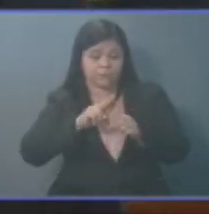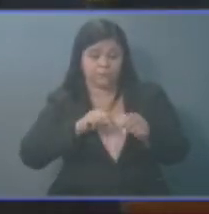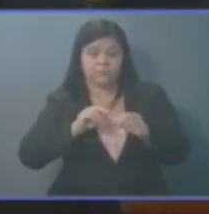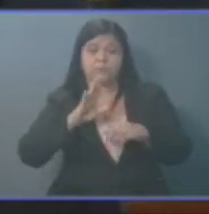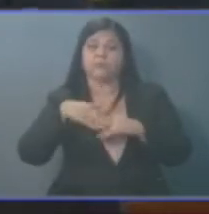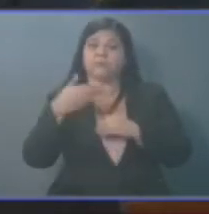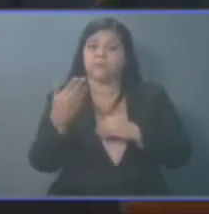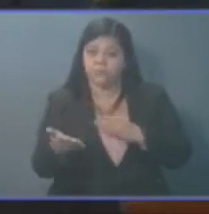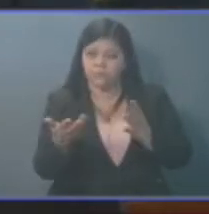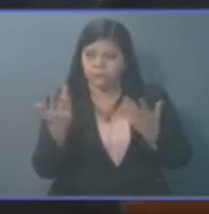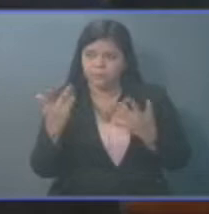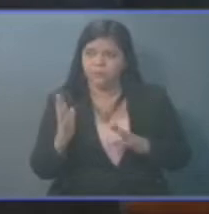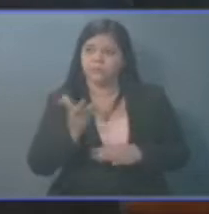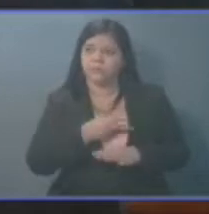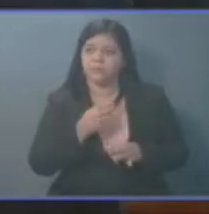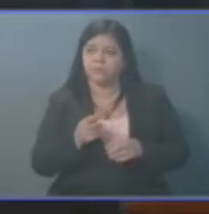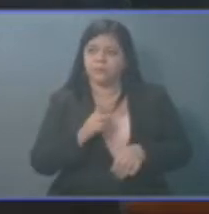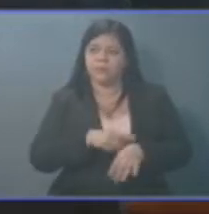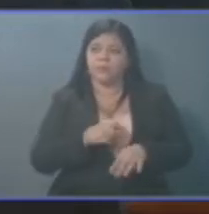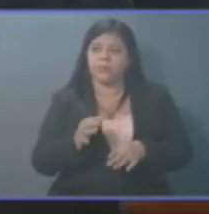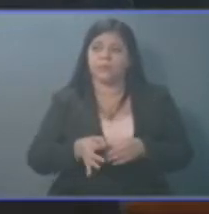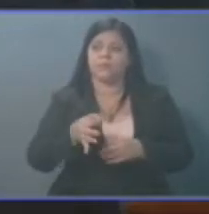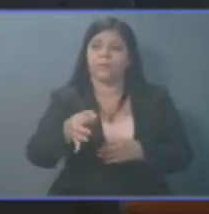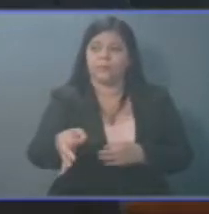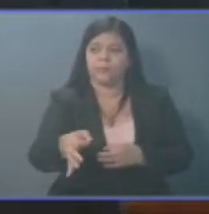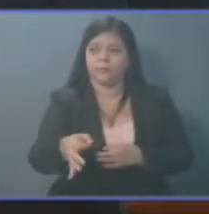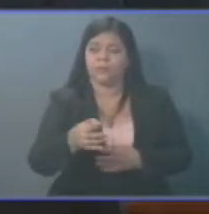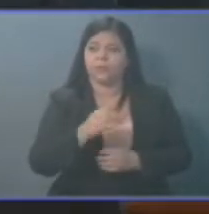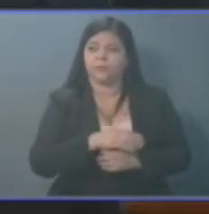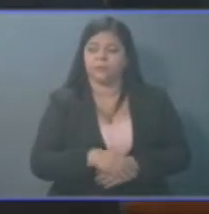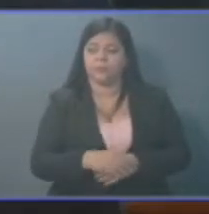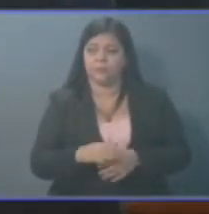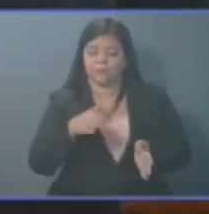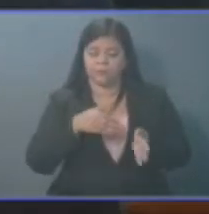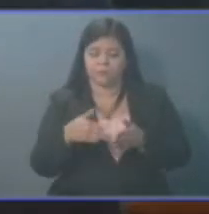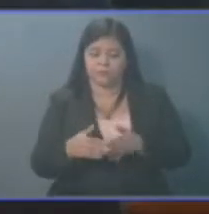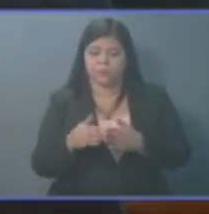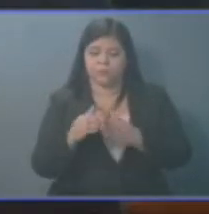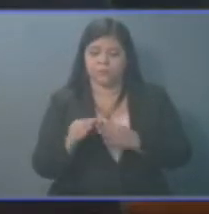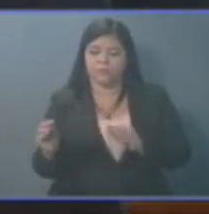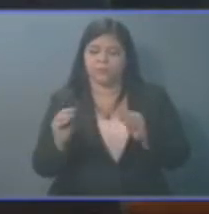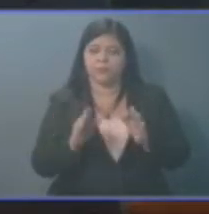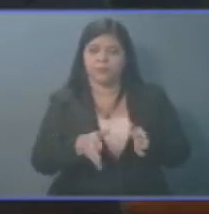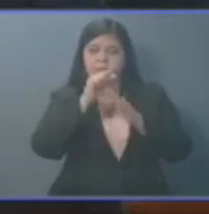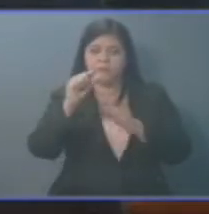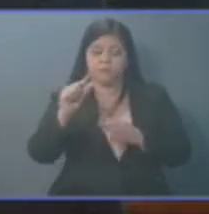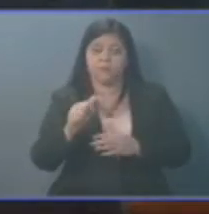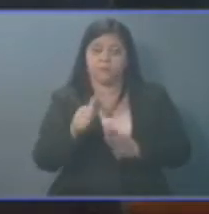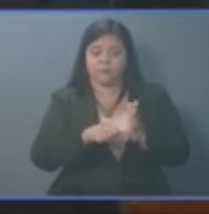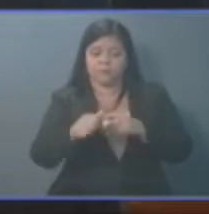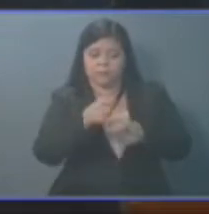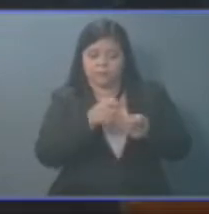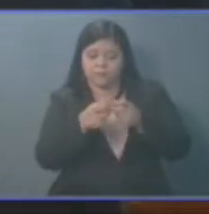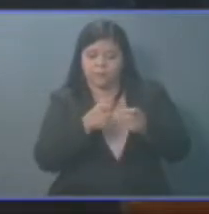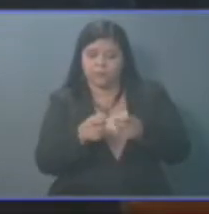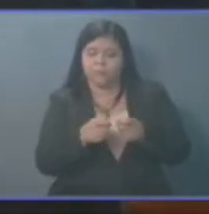después hemos prorrogado entrar en función el Instituto Administrador de Veteranos.